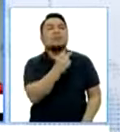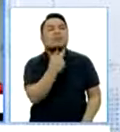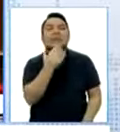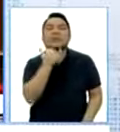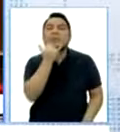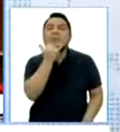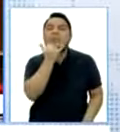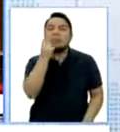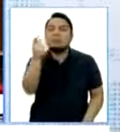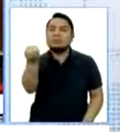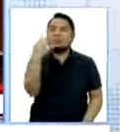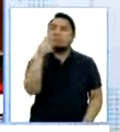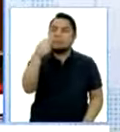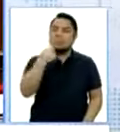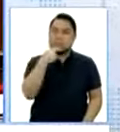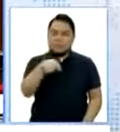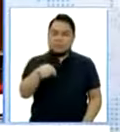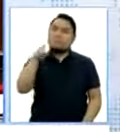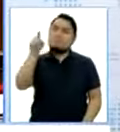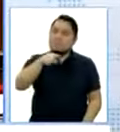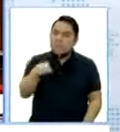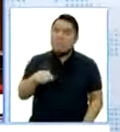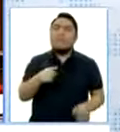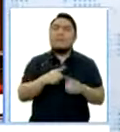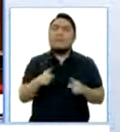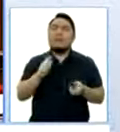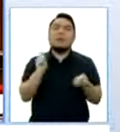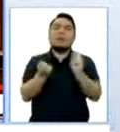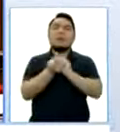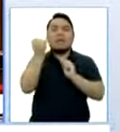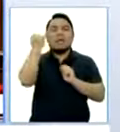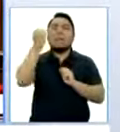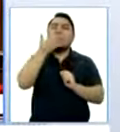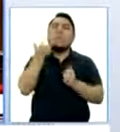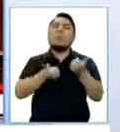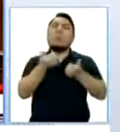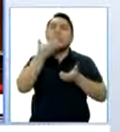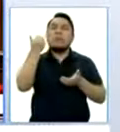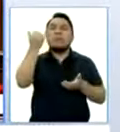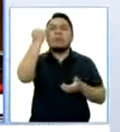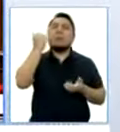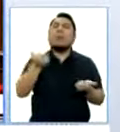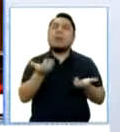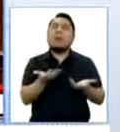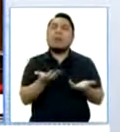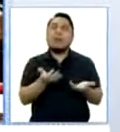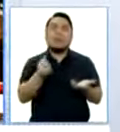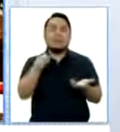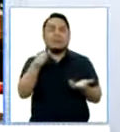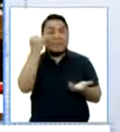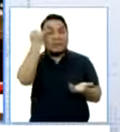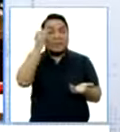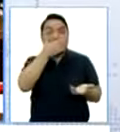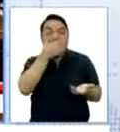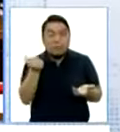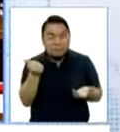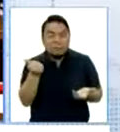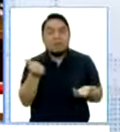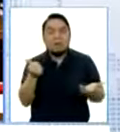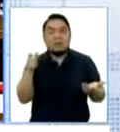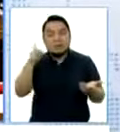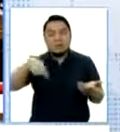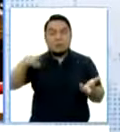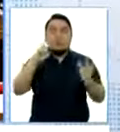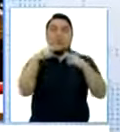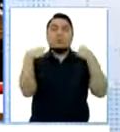debería pasar? Usted ha dicho que considera un aspecto ideal. ¿Qué sería lo ideal? Bueno, lo ideal sería que se abra